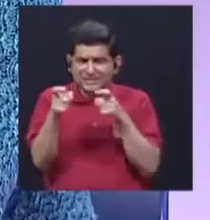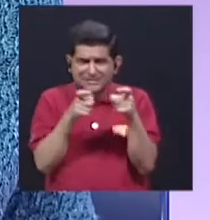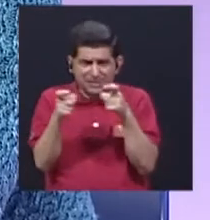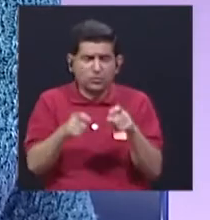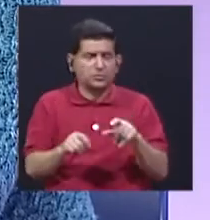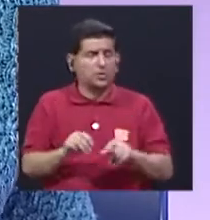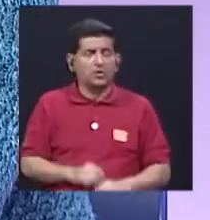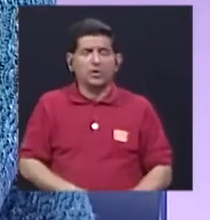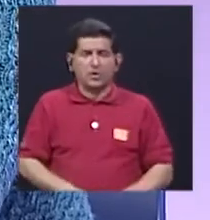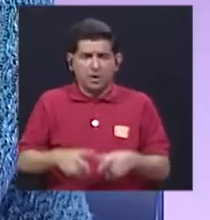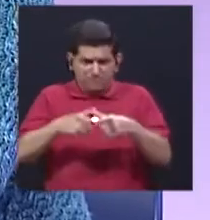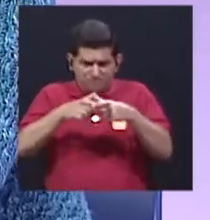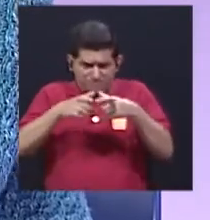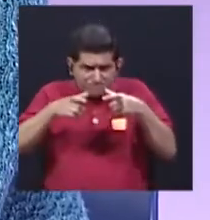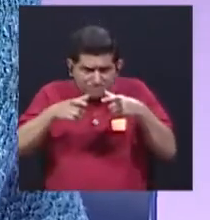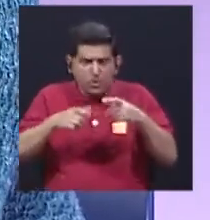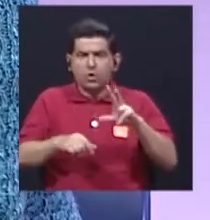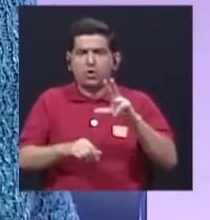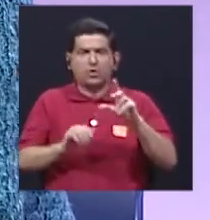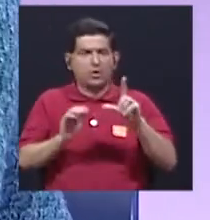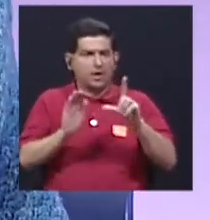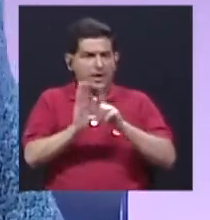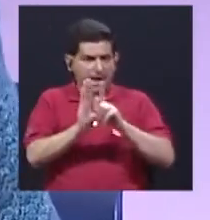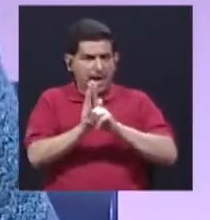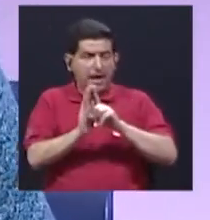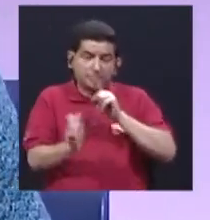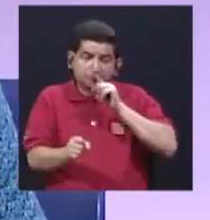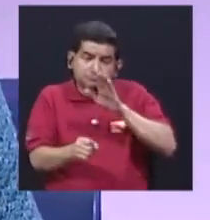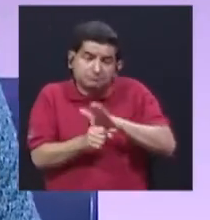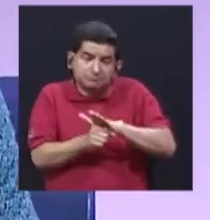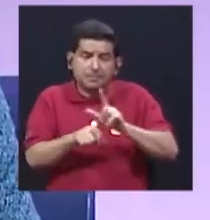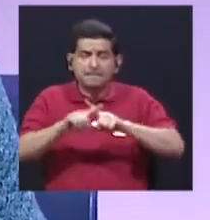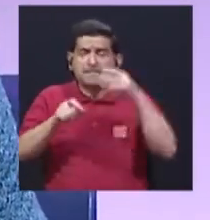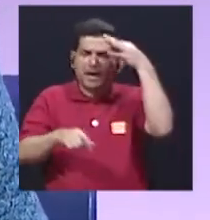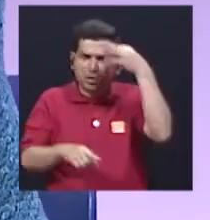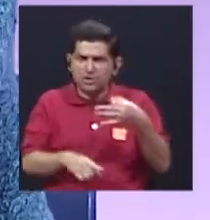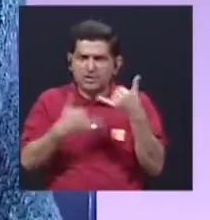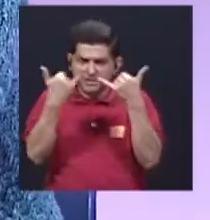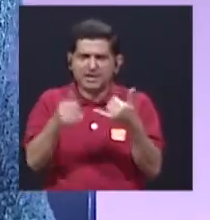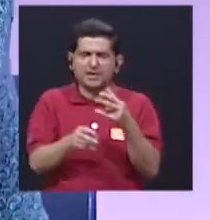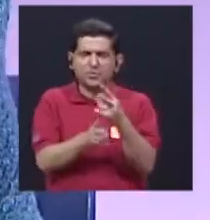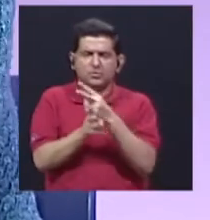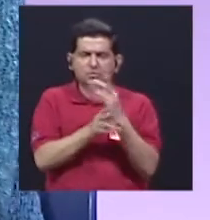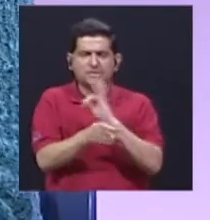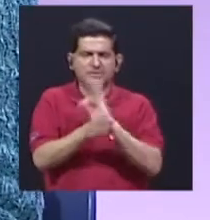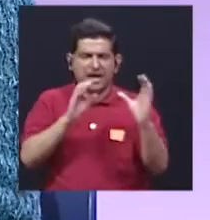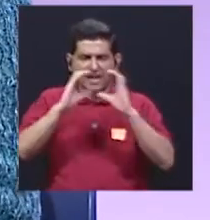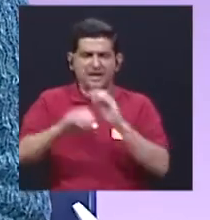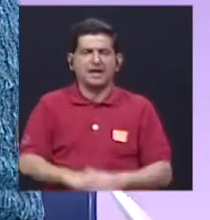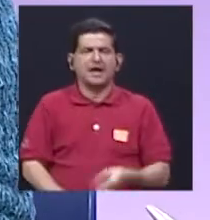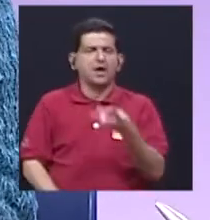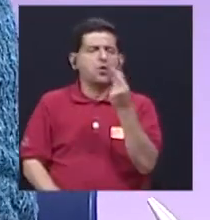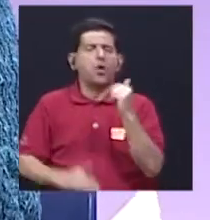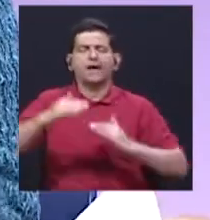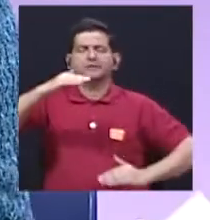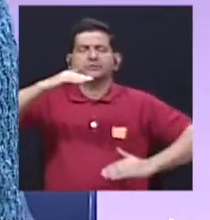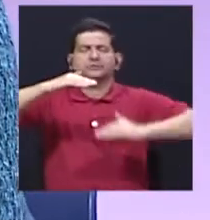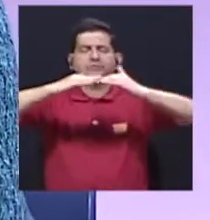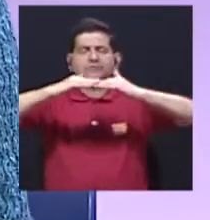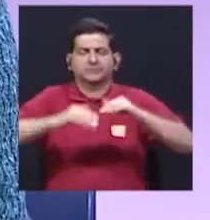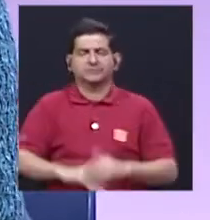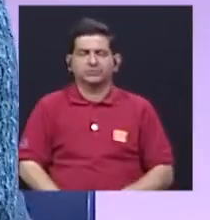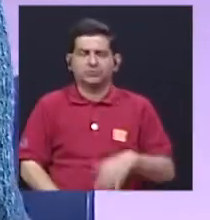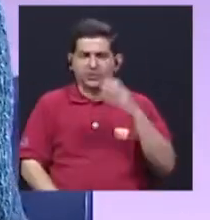algo ilegal, ¿verdad? Sin embargo, hay criterios que ha emitido la SUTEL de cuánto sería el máximo de